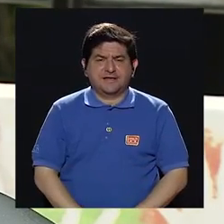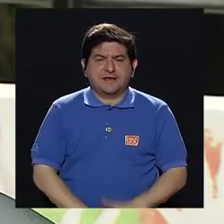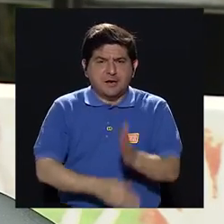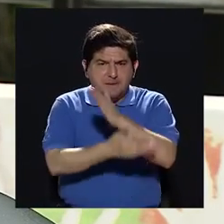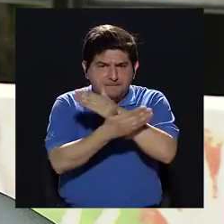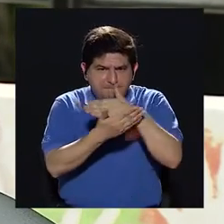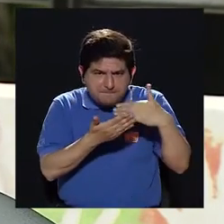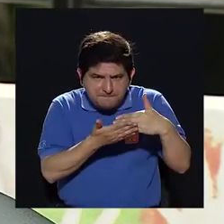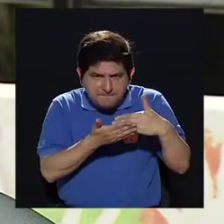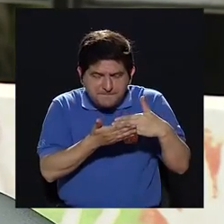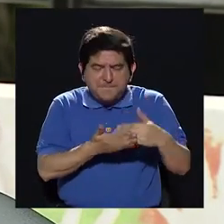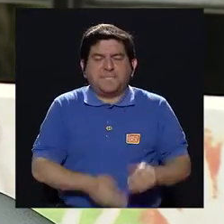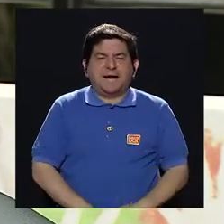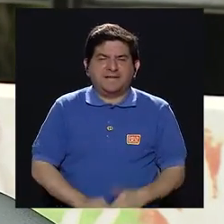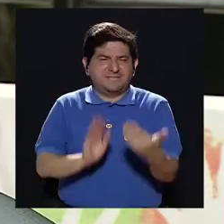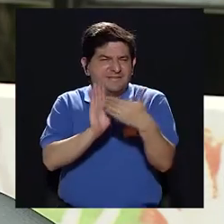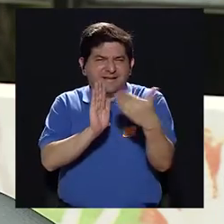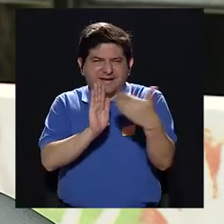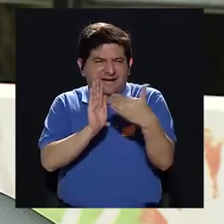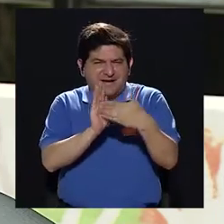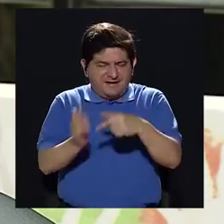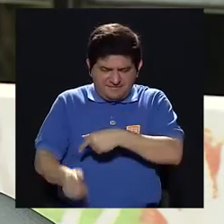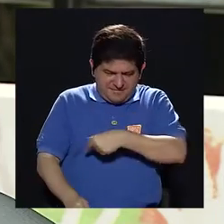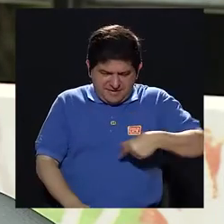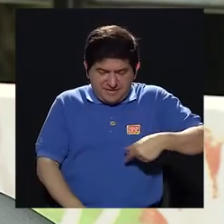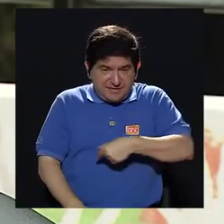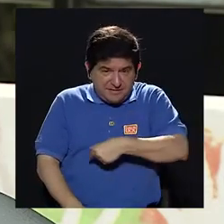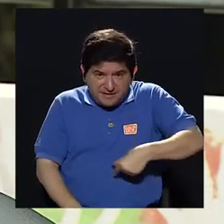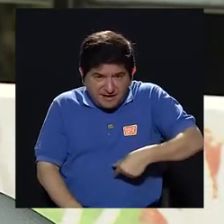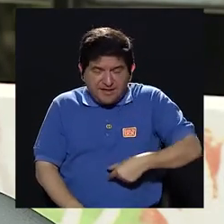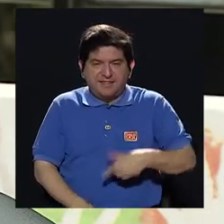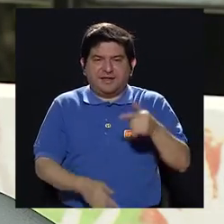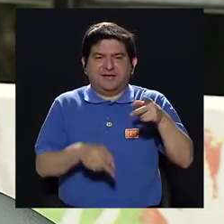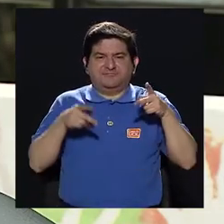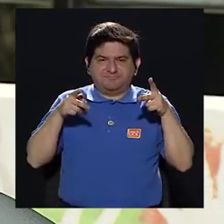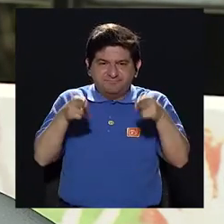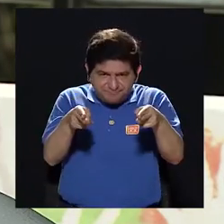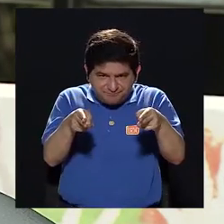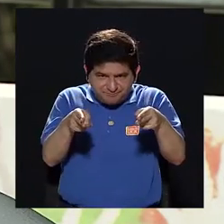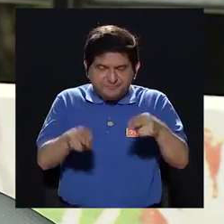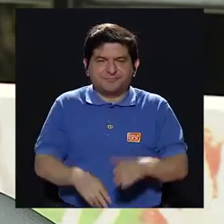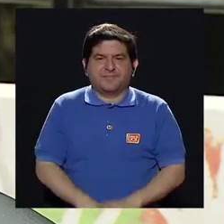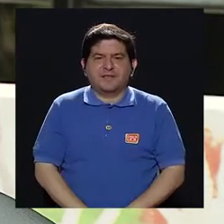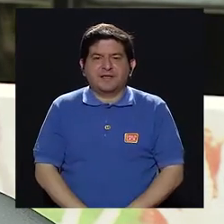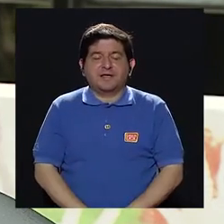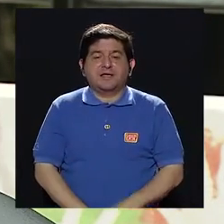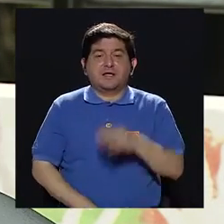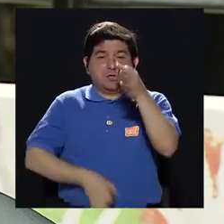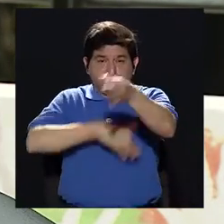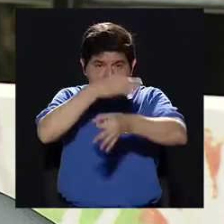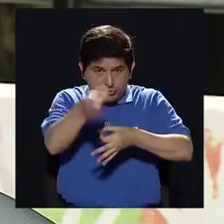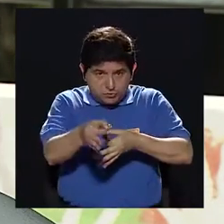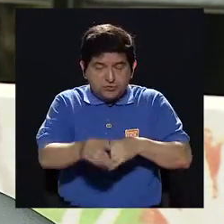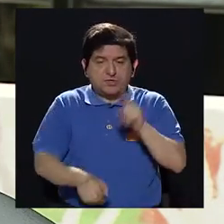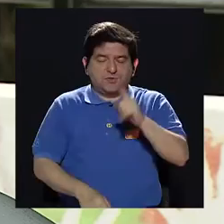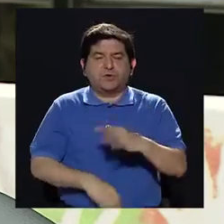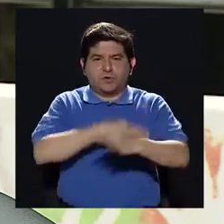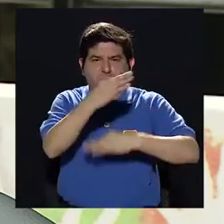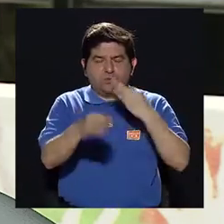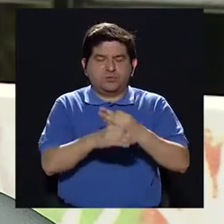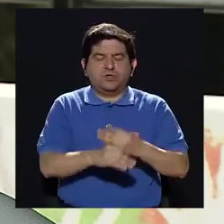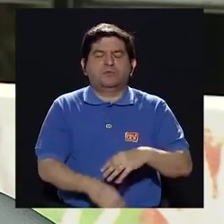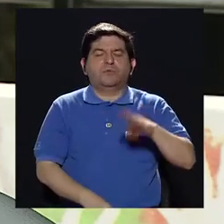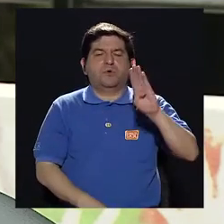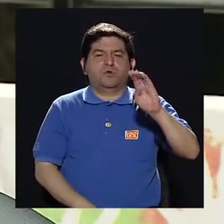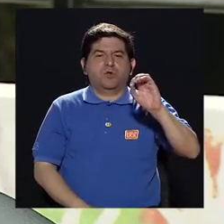cortar una porción, la porción que está afectada, ¿verdad?, del intestino y reemplazarla por una bolsita,